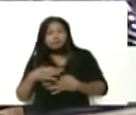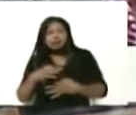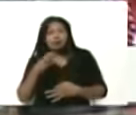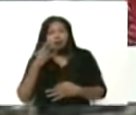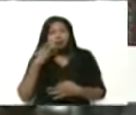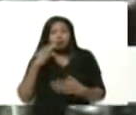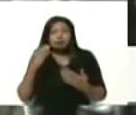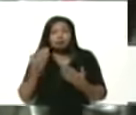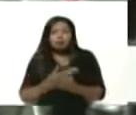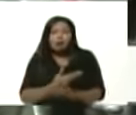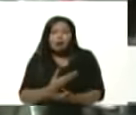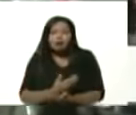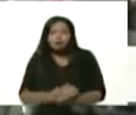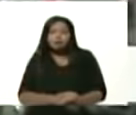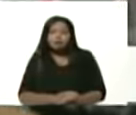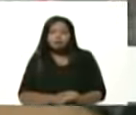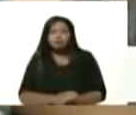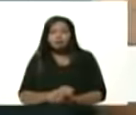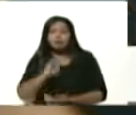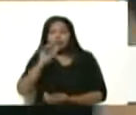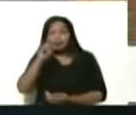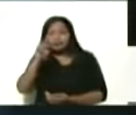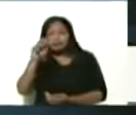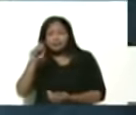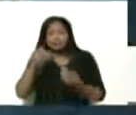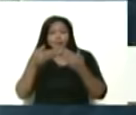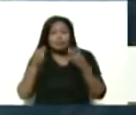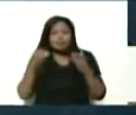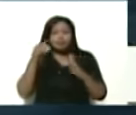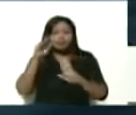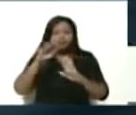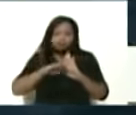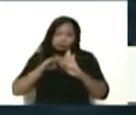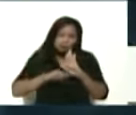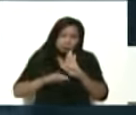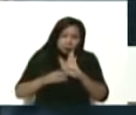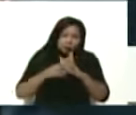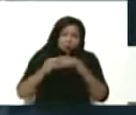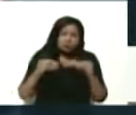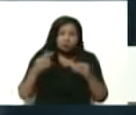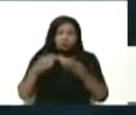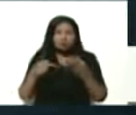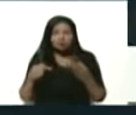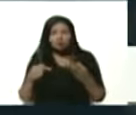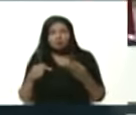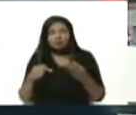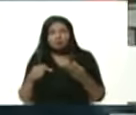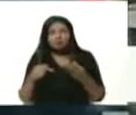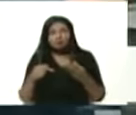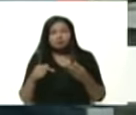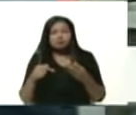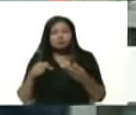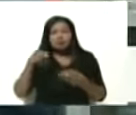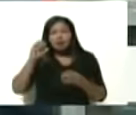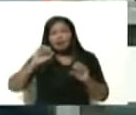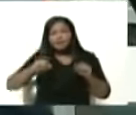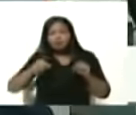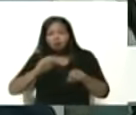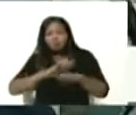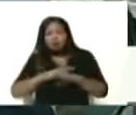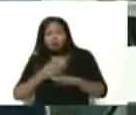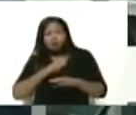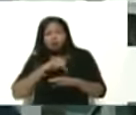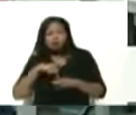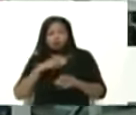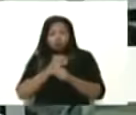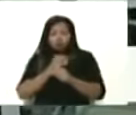exoneración del IVA que permita bajar un poco más los costos de la moto porque nuestra labor social